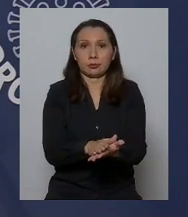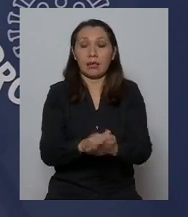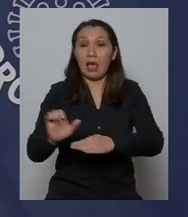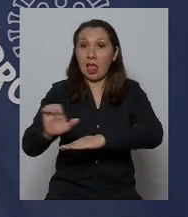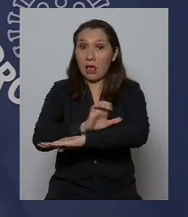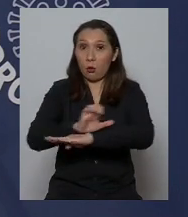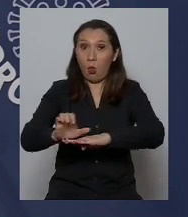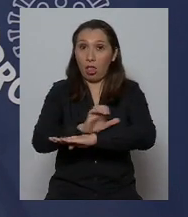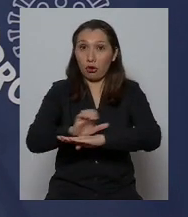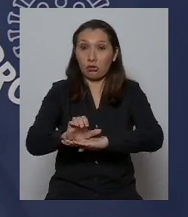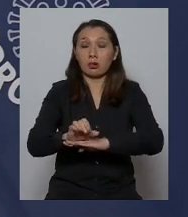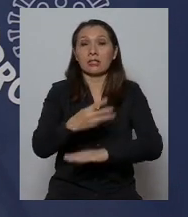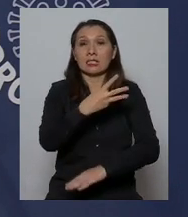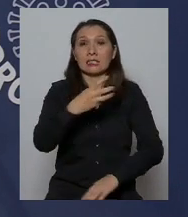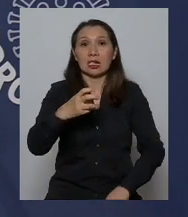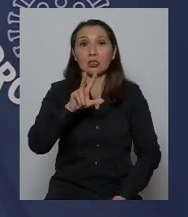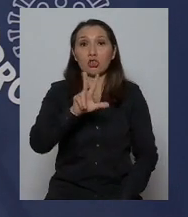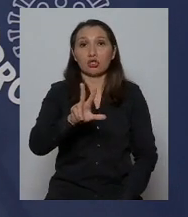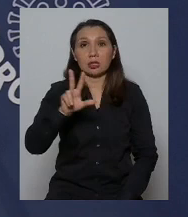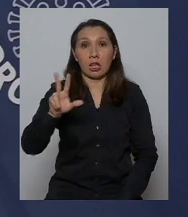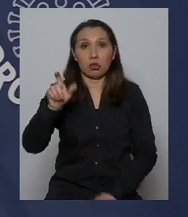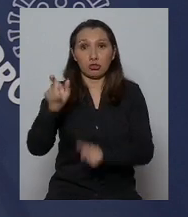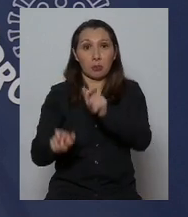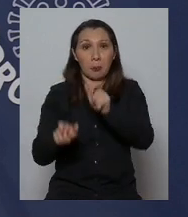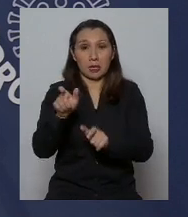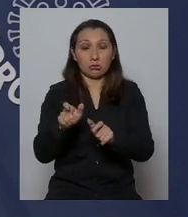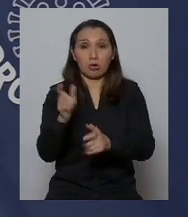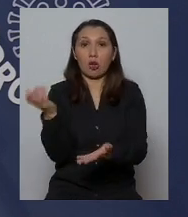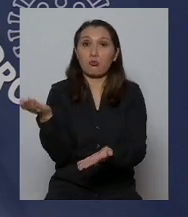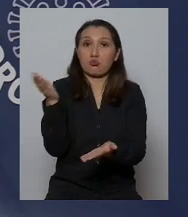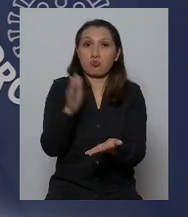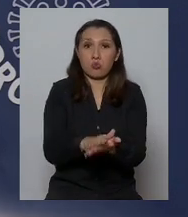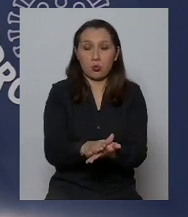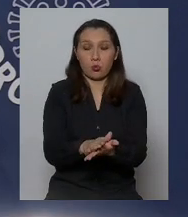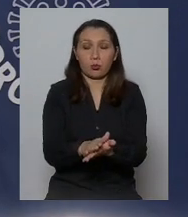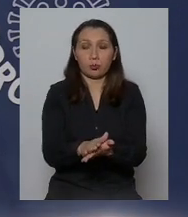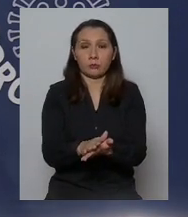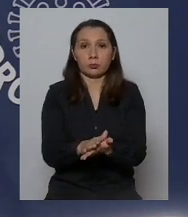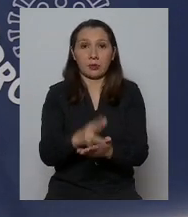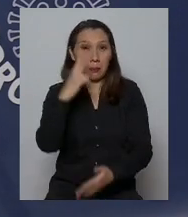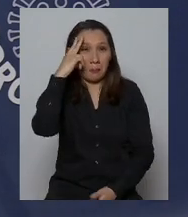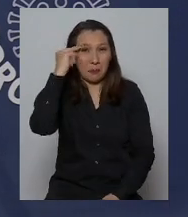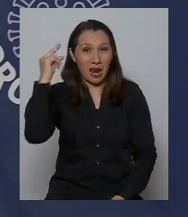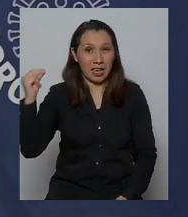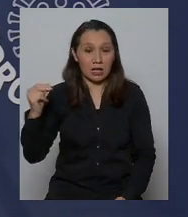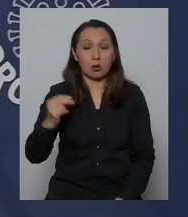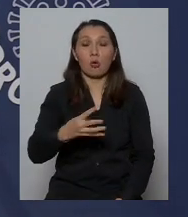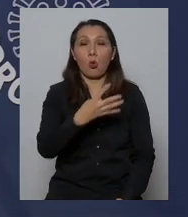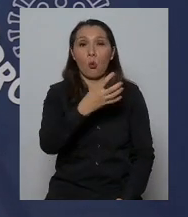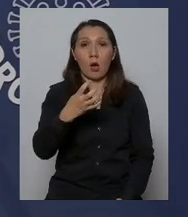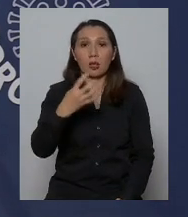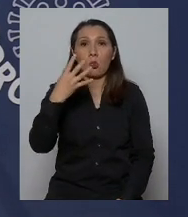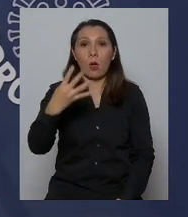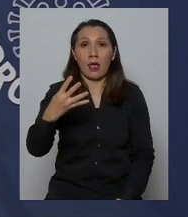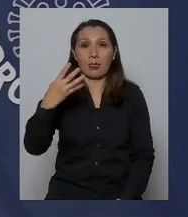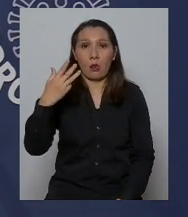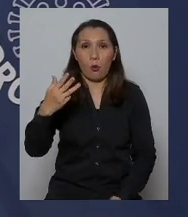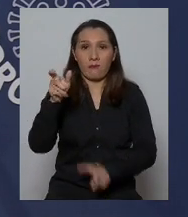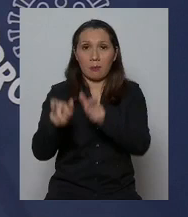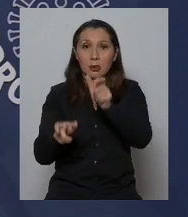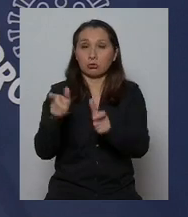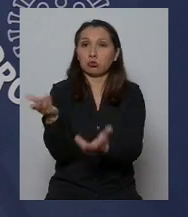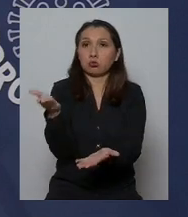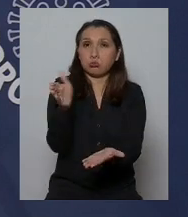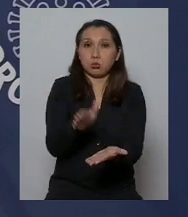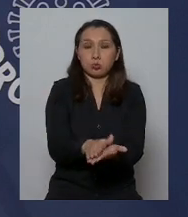Ecuador con 388 personas fallecidas, México con 449 personas